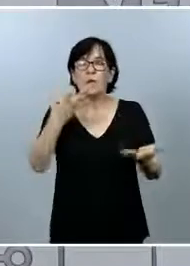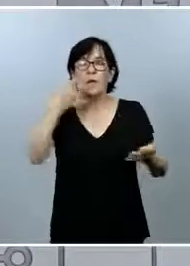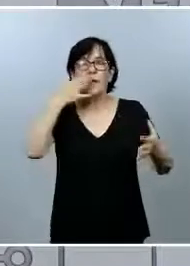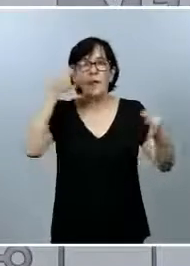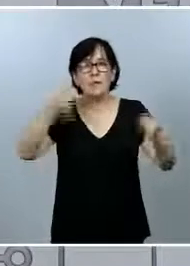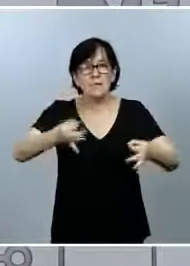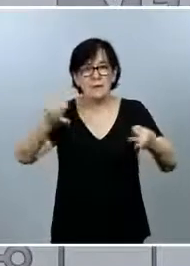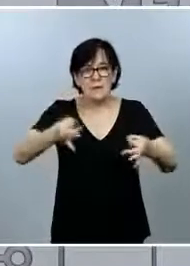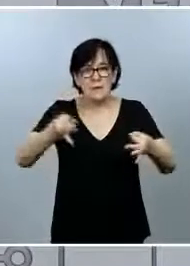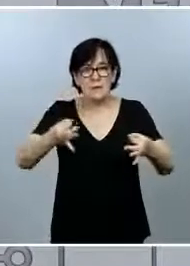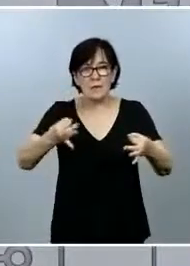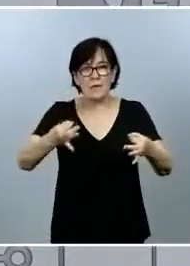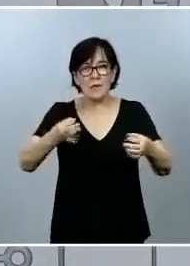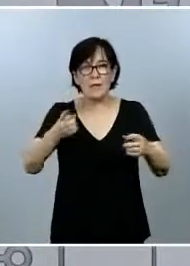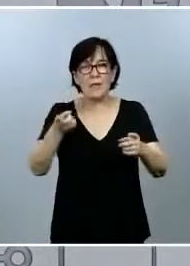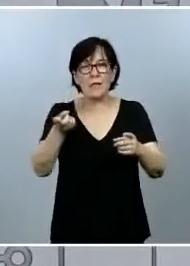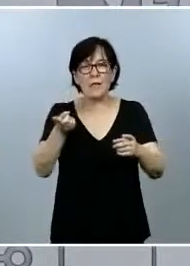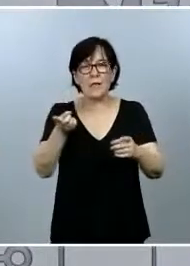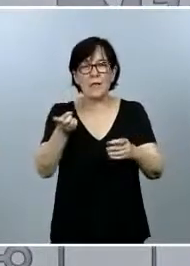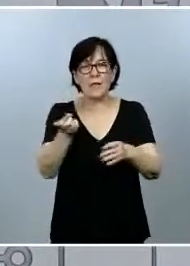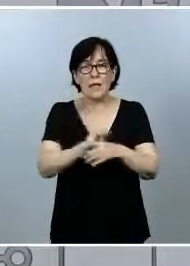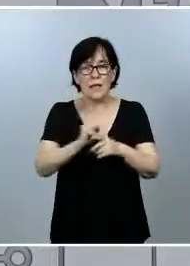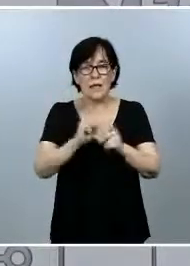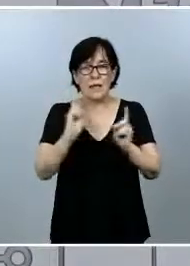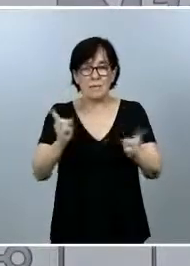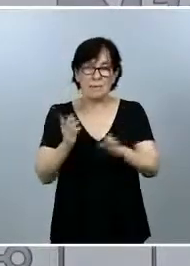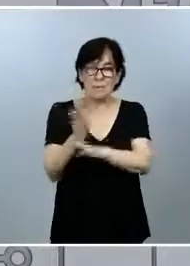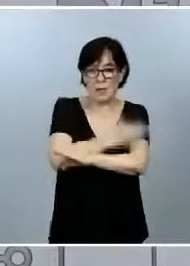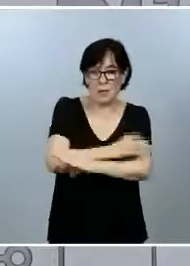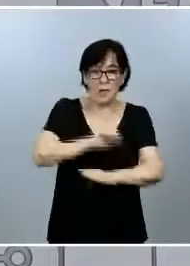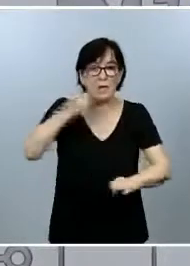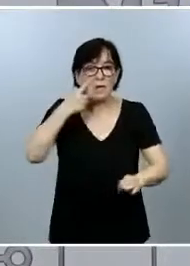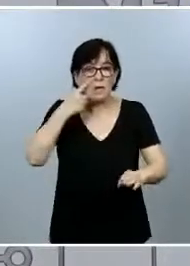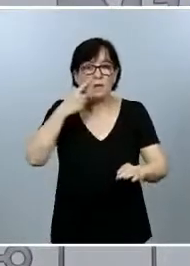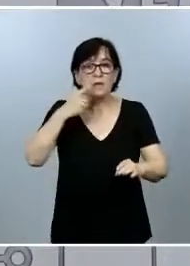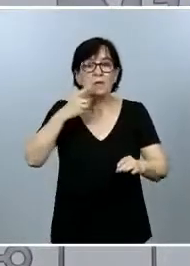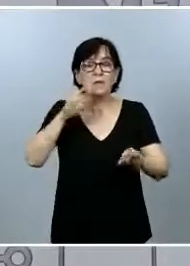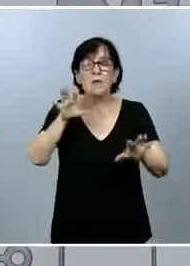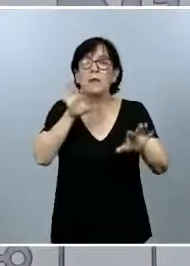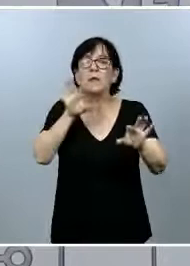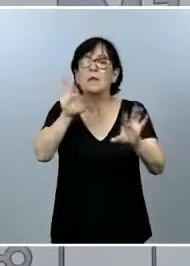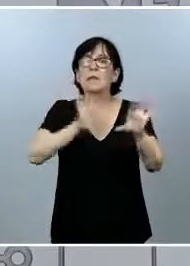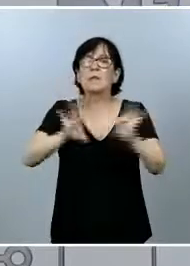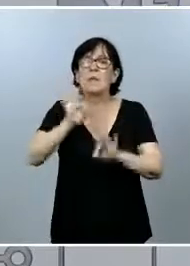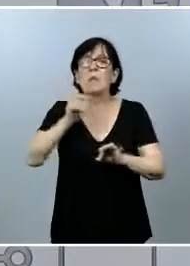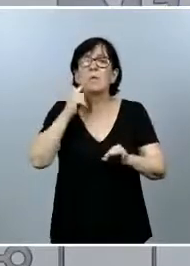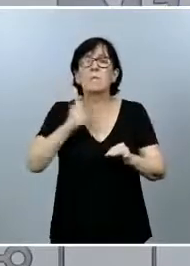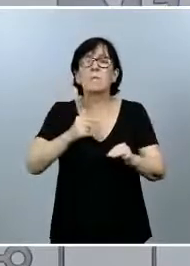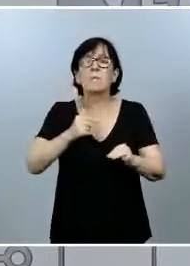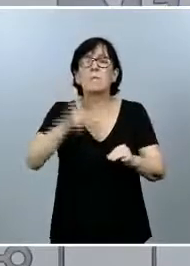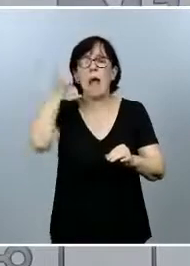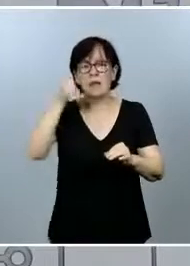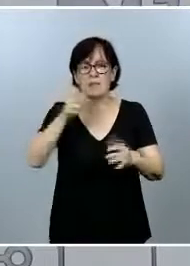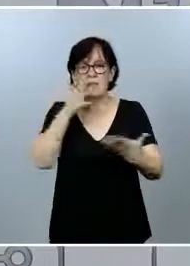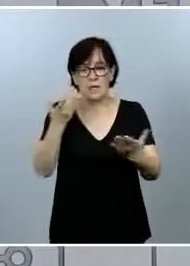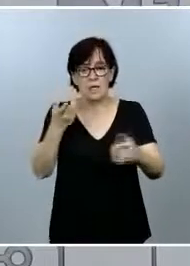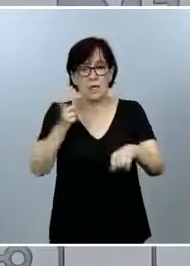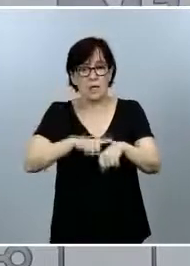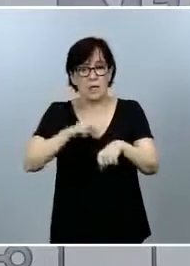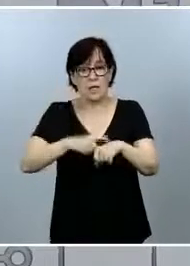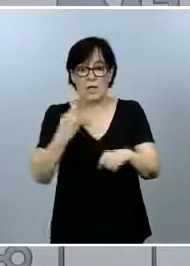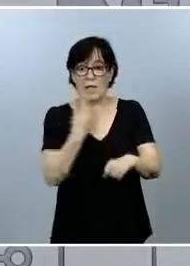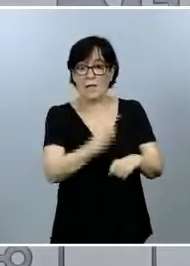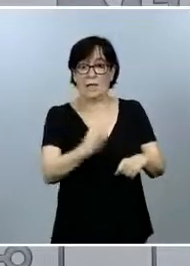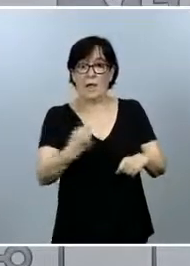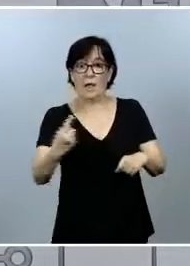precocidad a la hora de detectar y de tomar decisiones es incluso mayor cuando vemos que los tiempos entre cada uno de esos